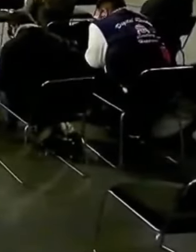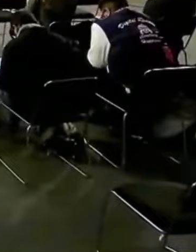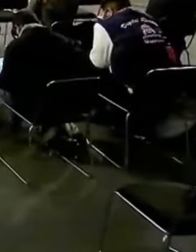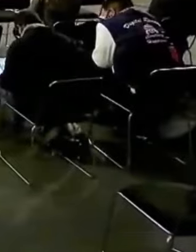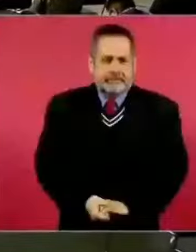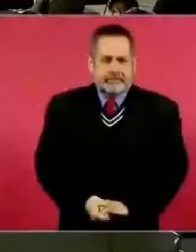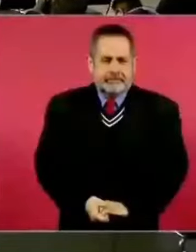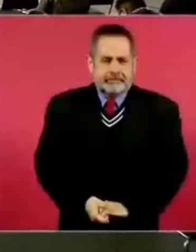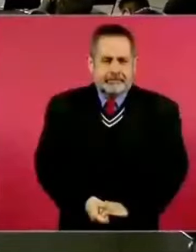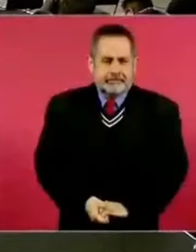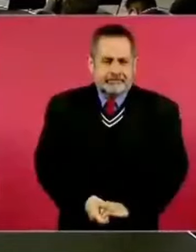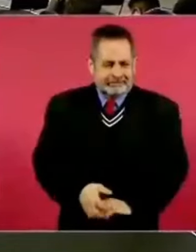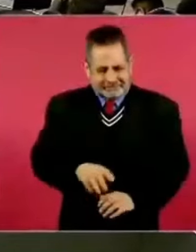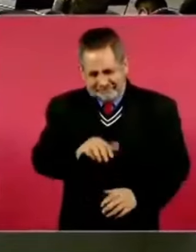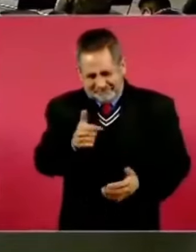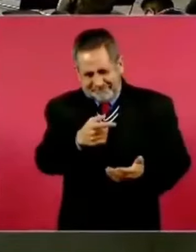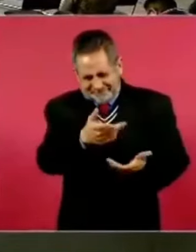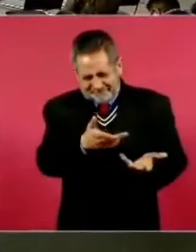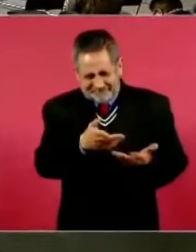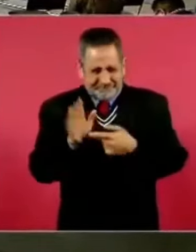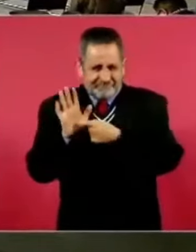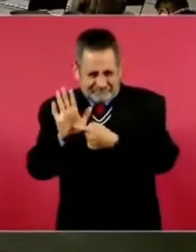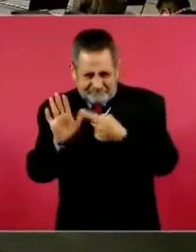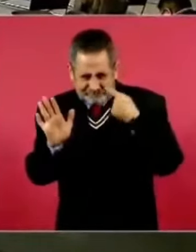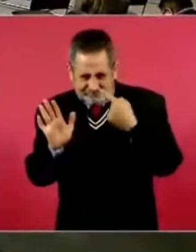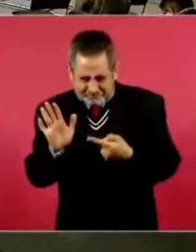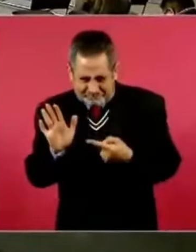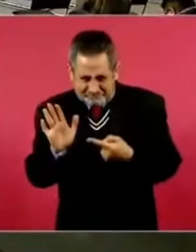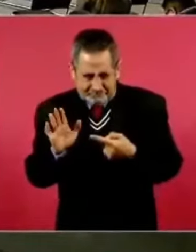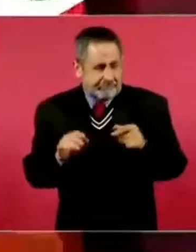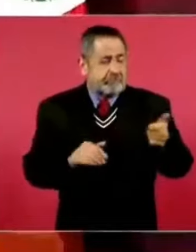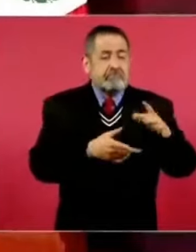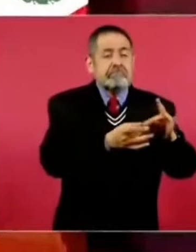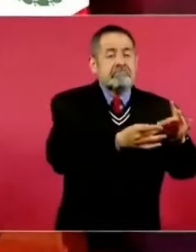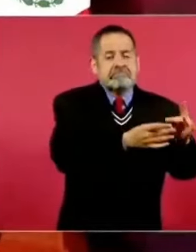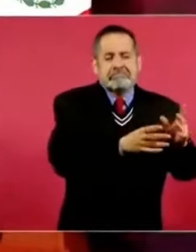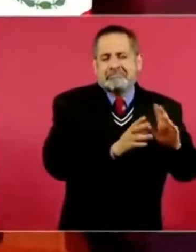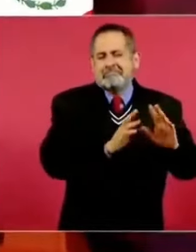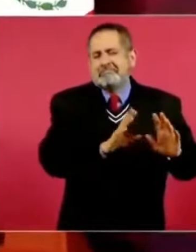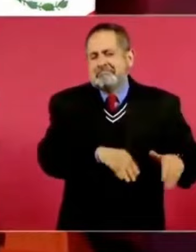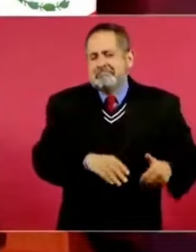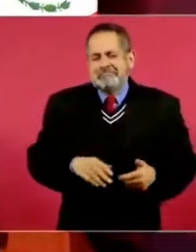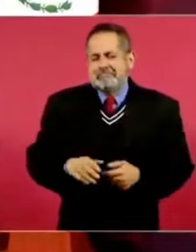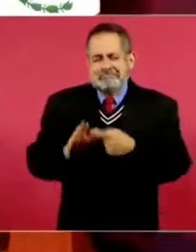Pues sí, este, es parte de los comentarios.